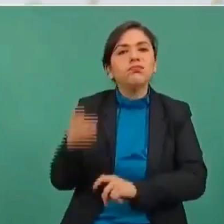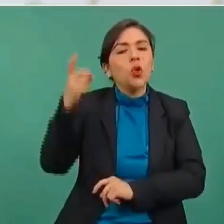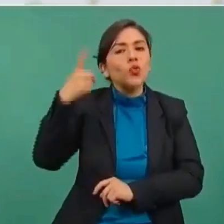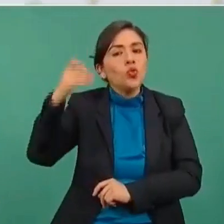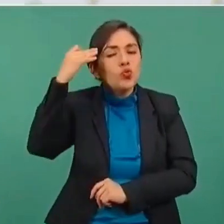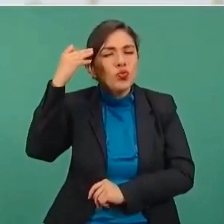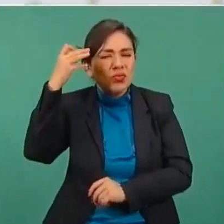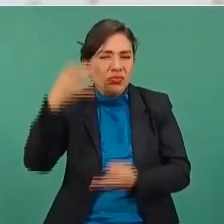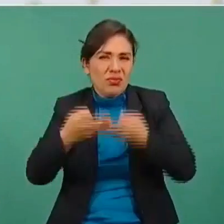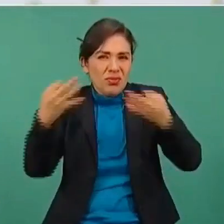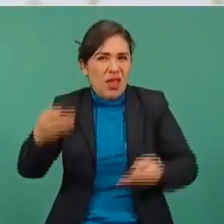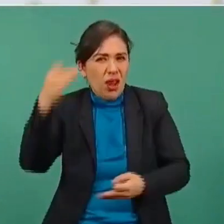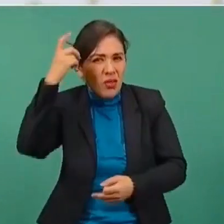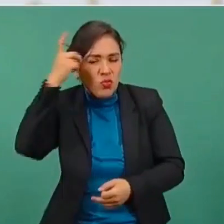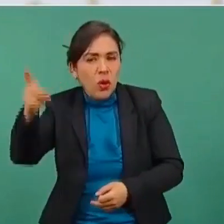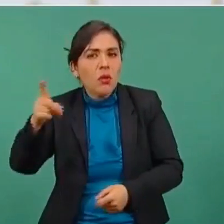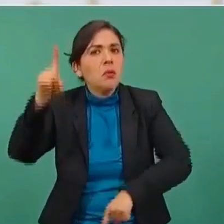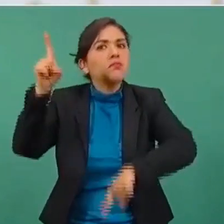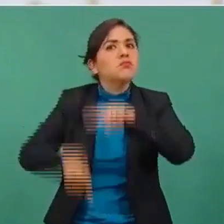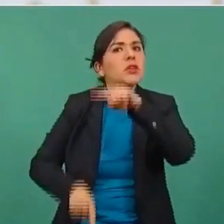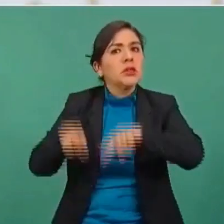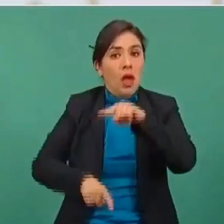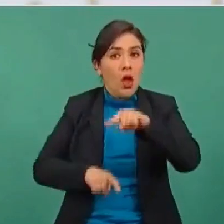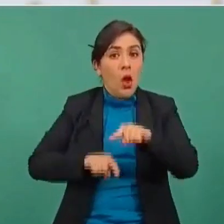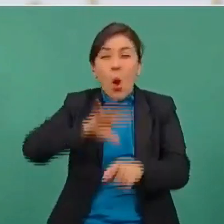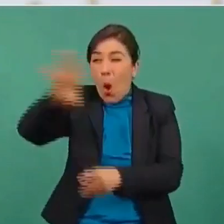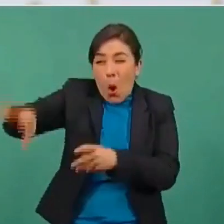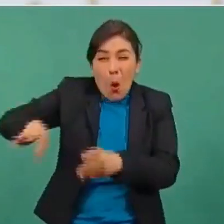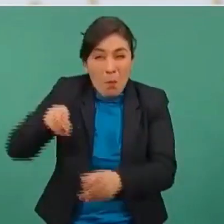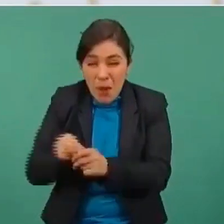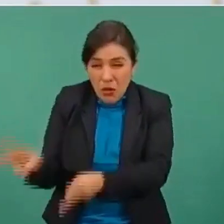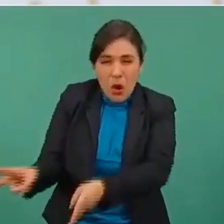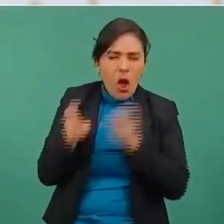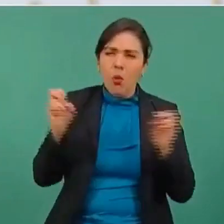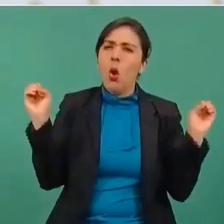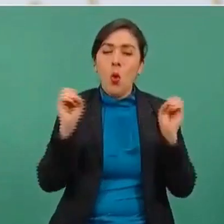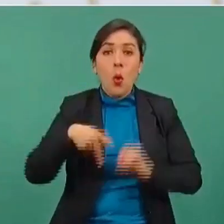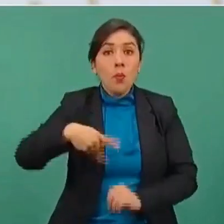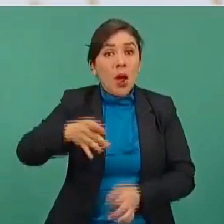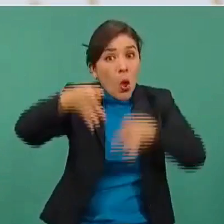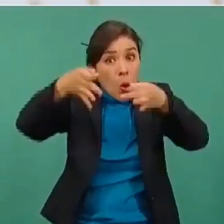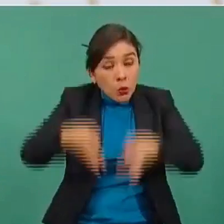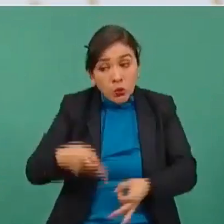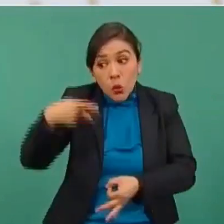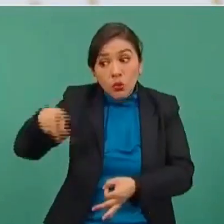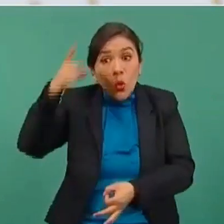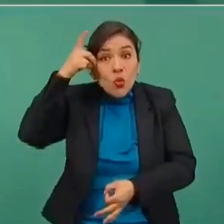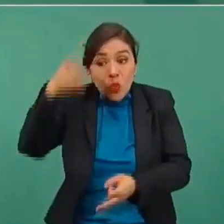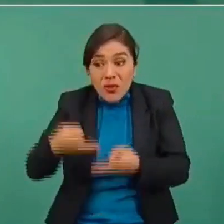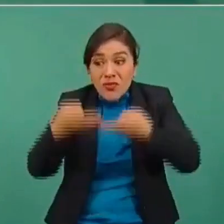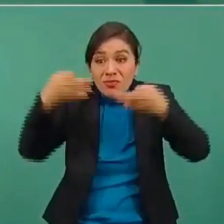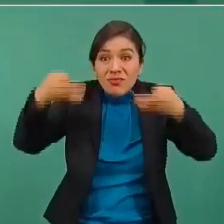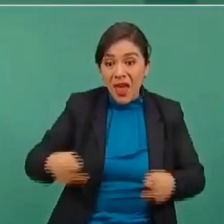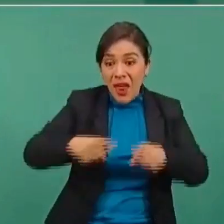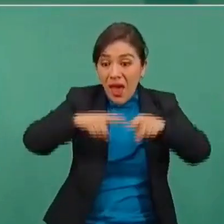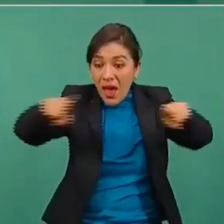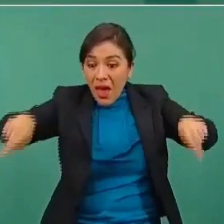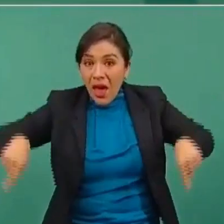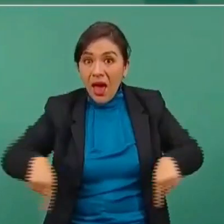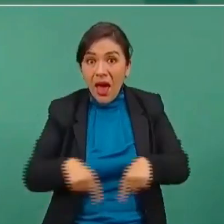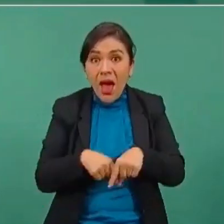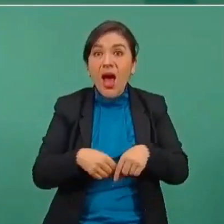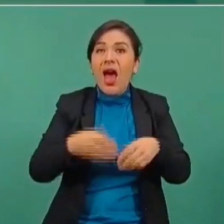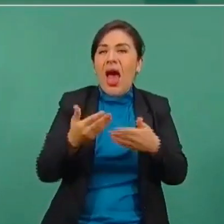No todas, pero no tienen las tierras que se